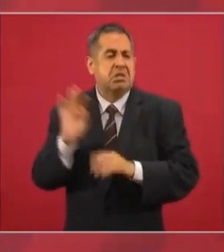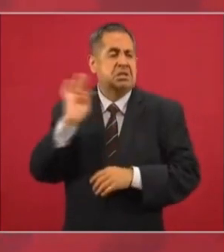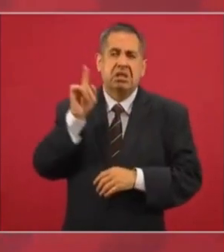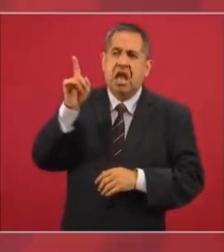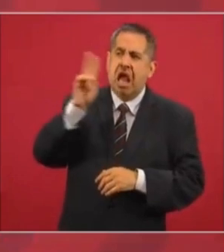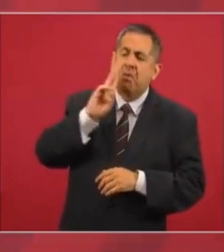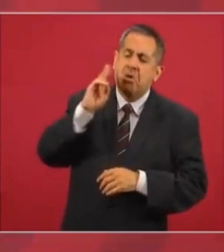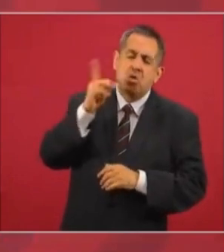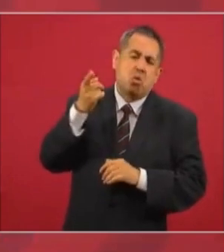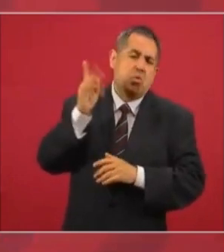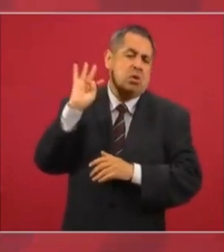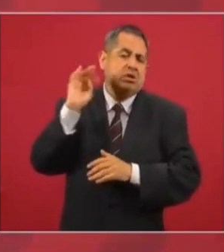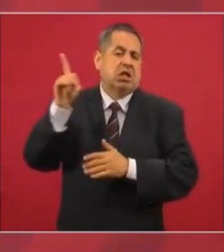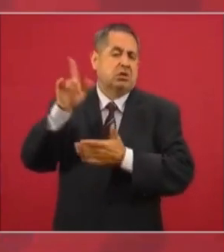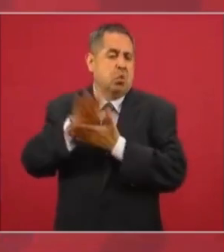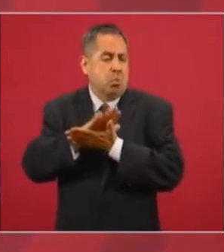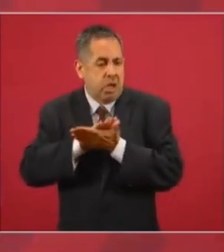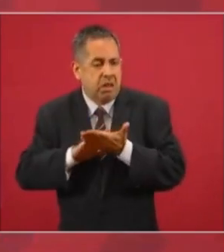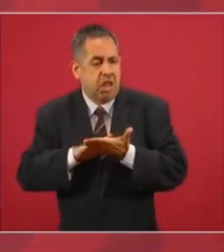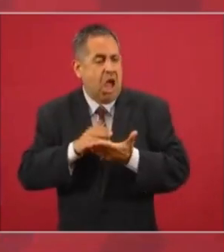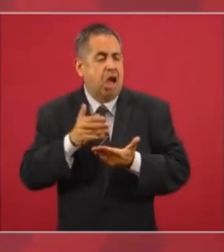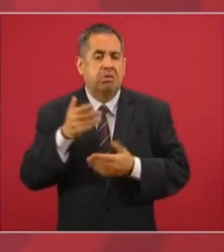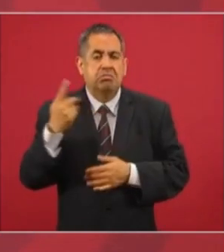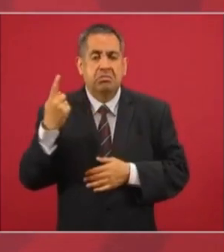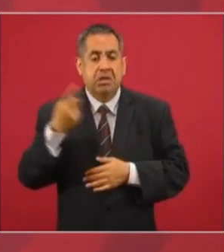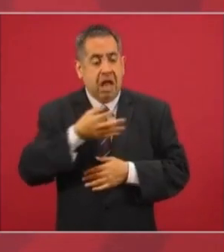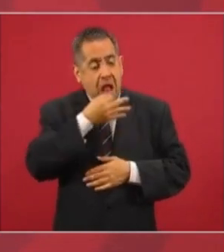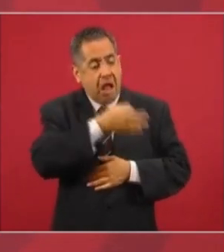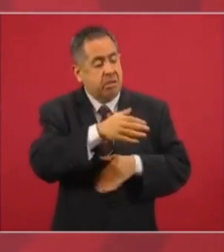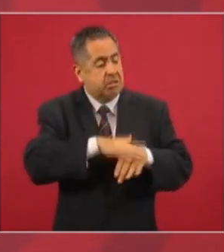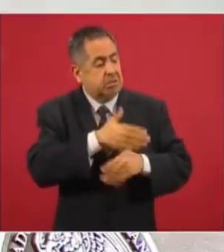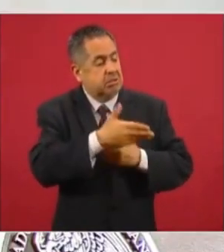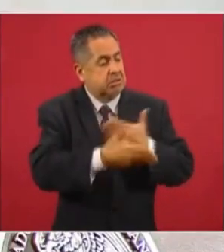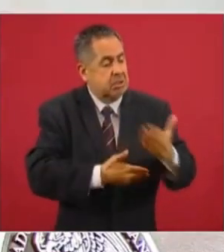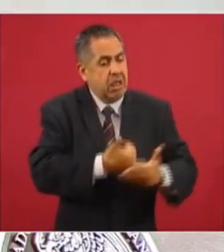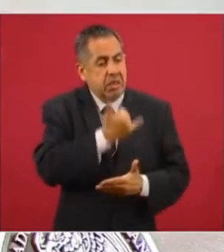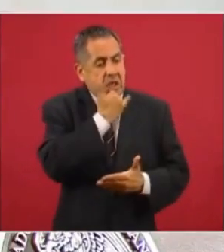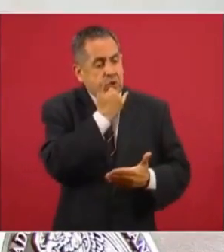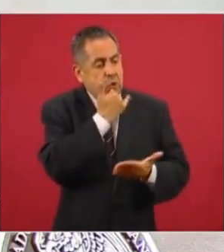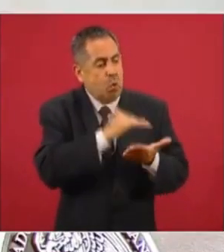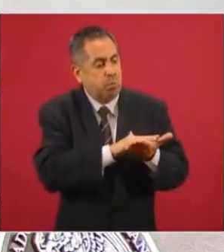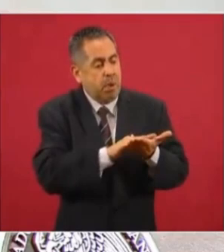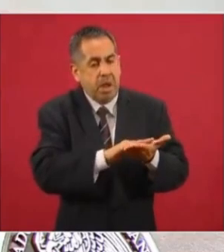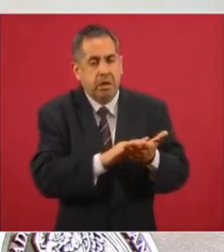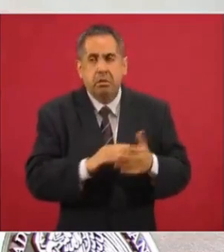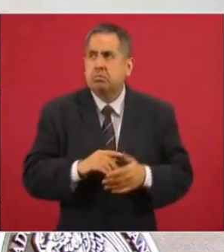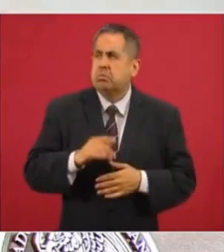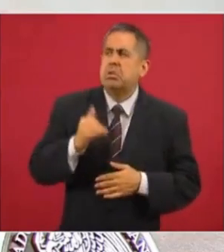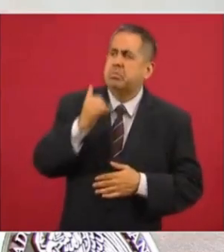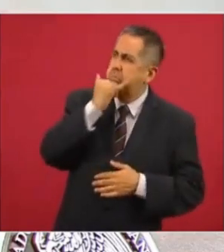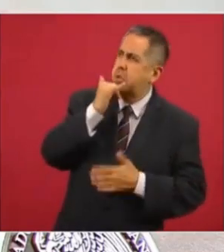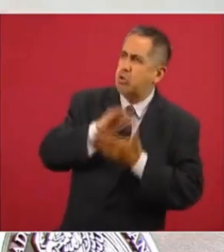se ofrezca una disculpa, un perdón.